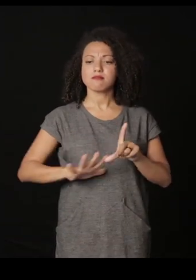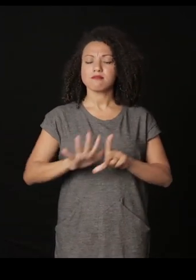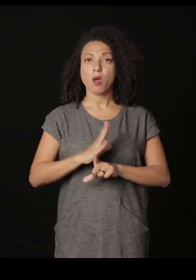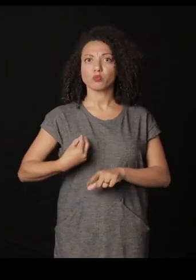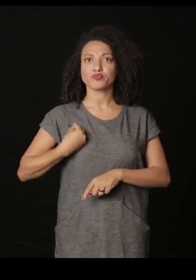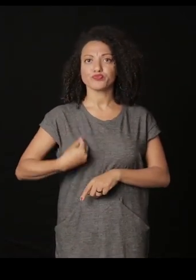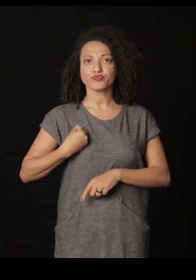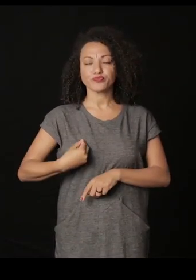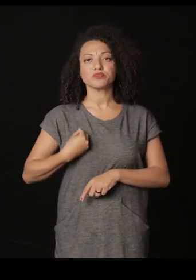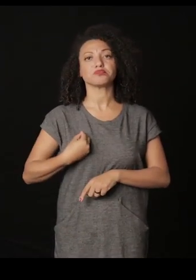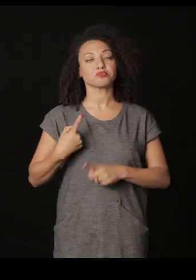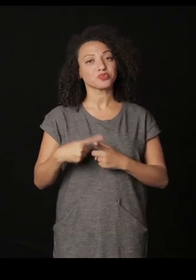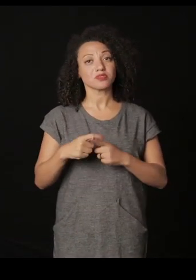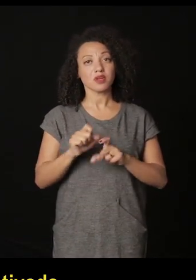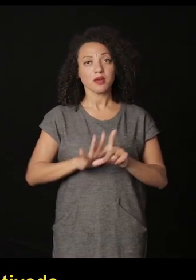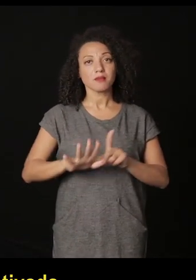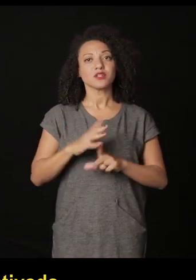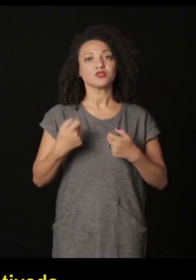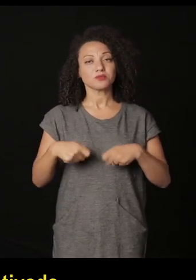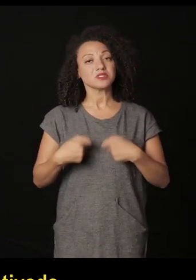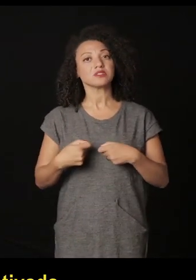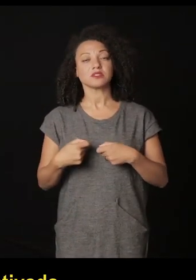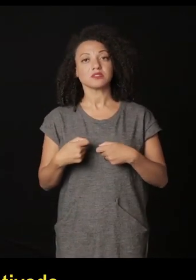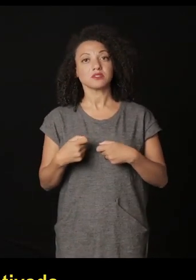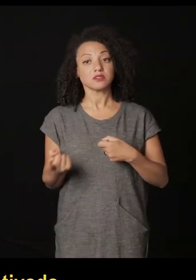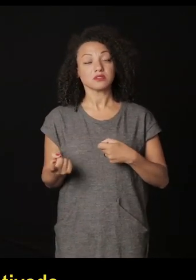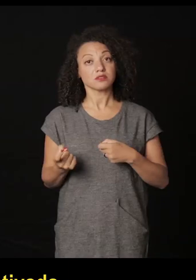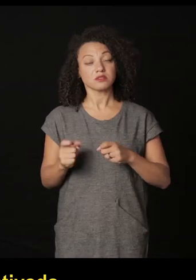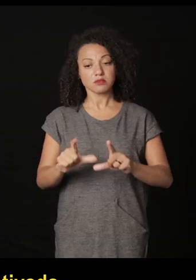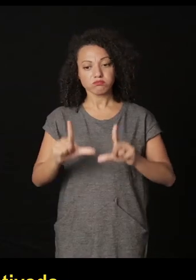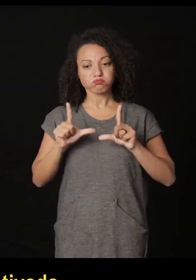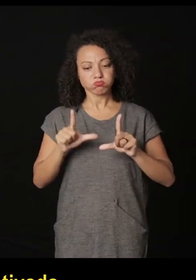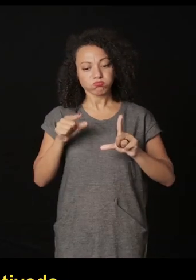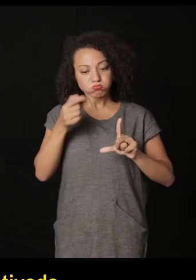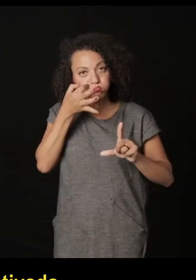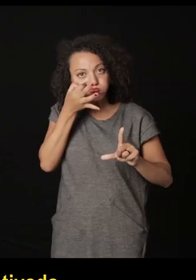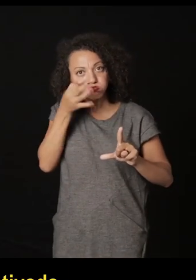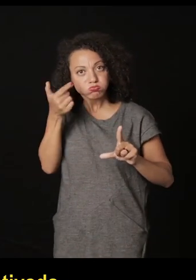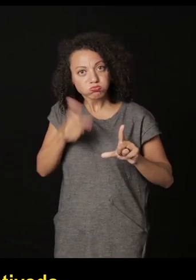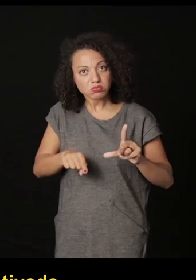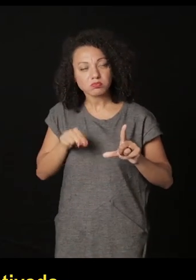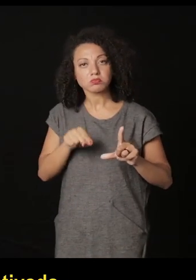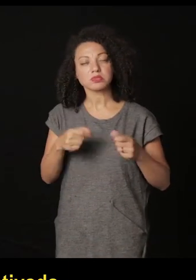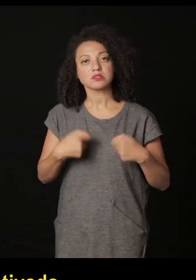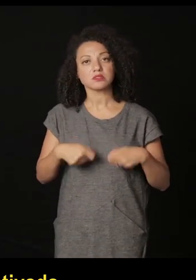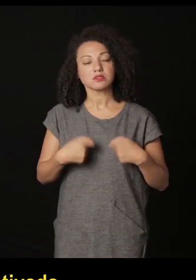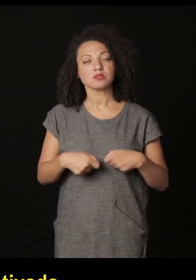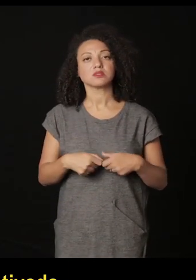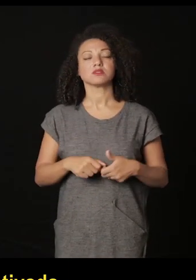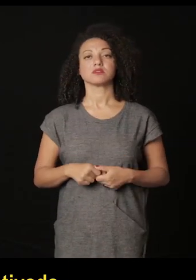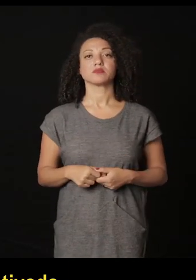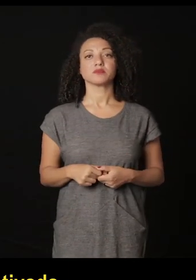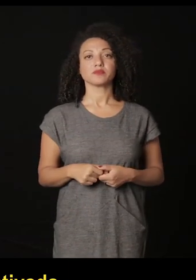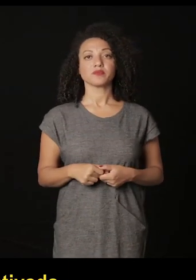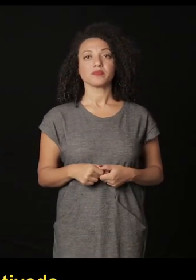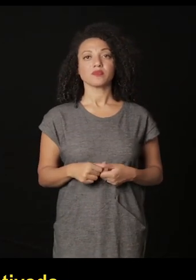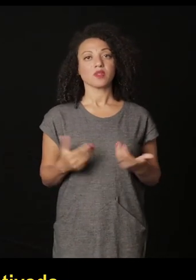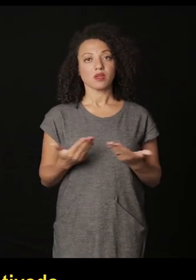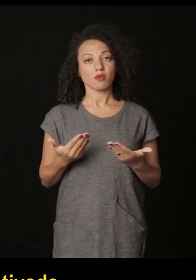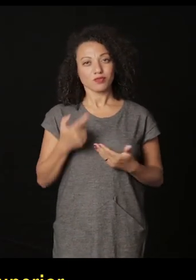repositorios vivos de imágenes que la imagen necesita ser reactivada necesita ser vista de manera